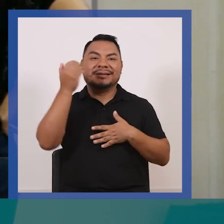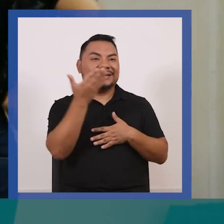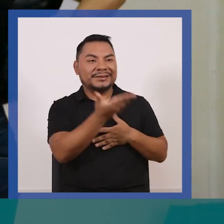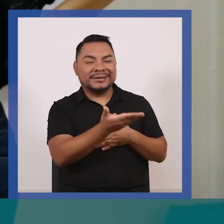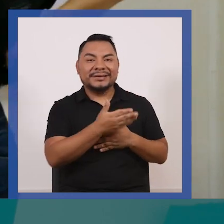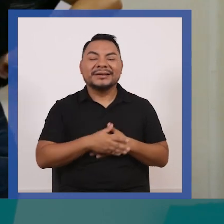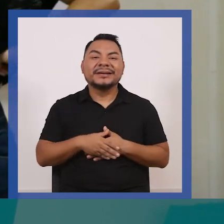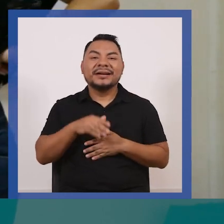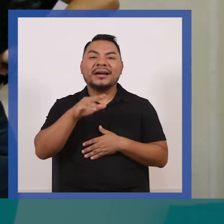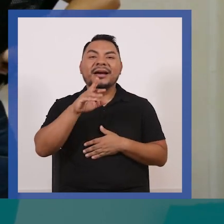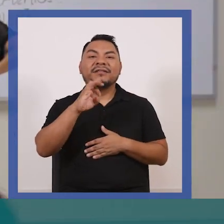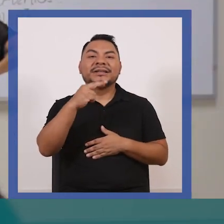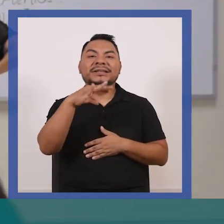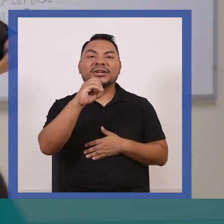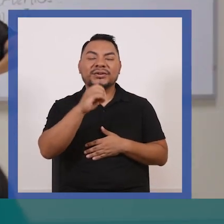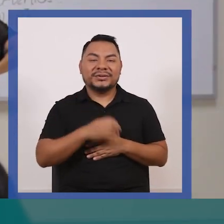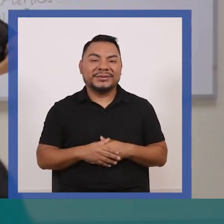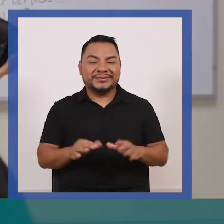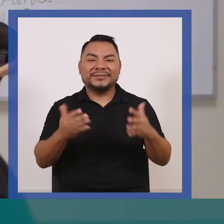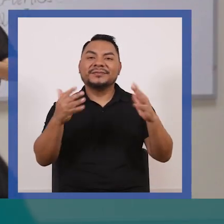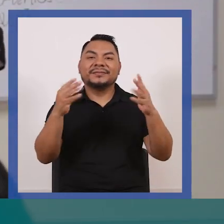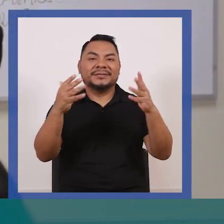ganadores? Para Rubí.